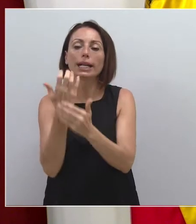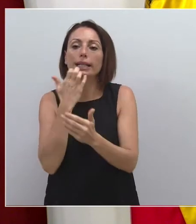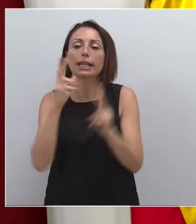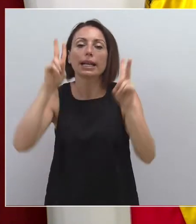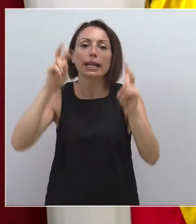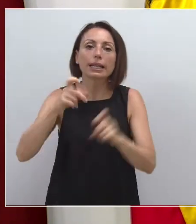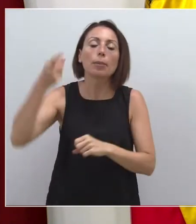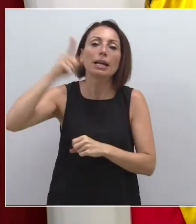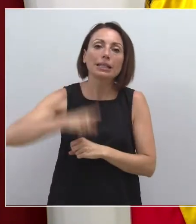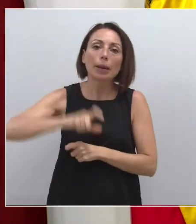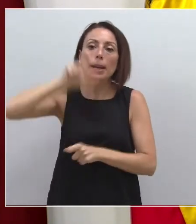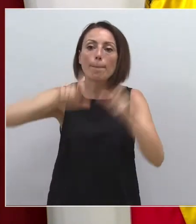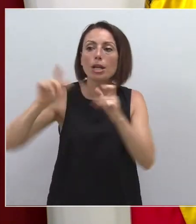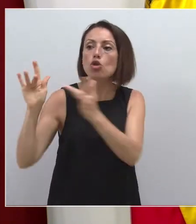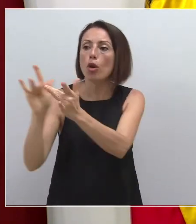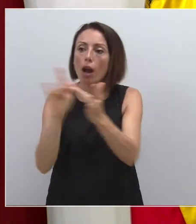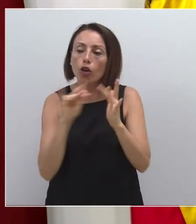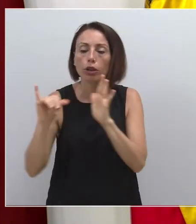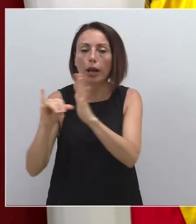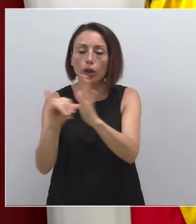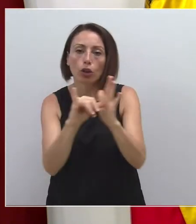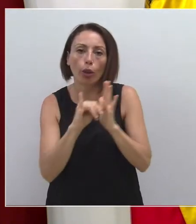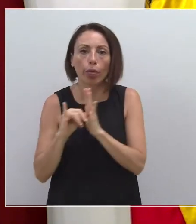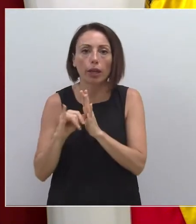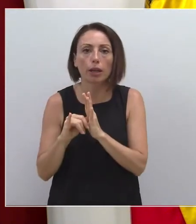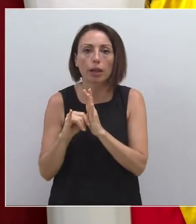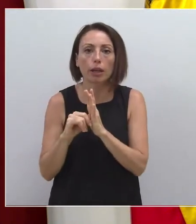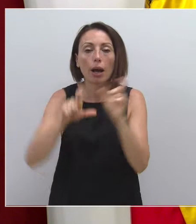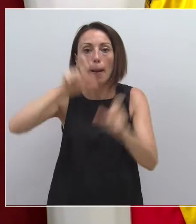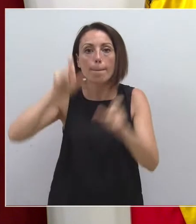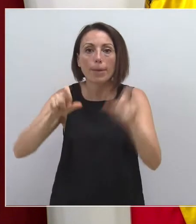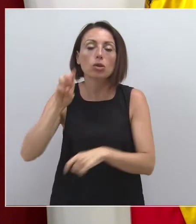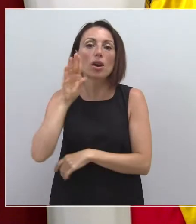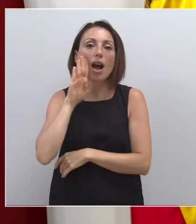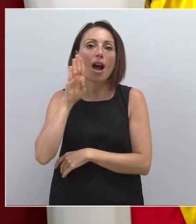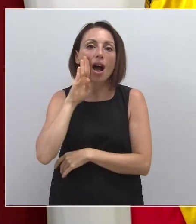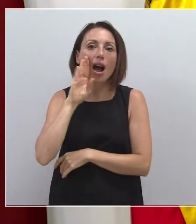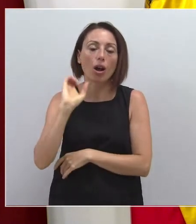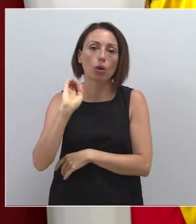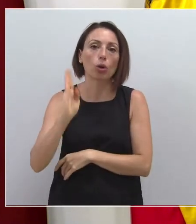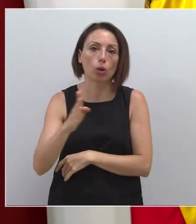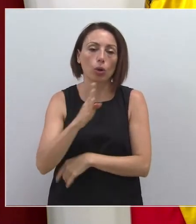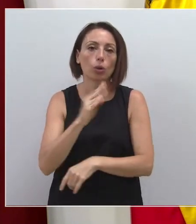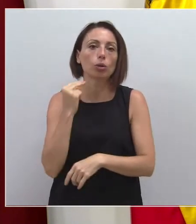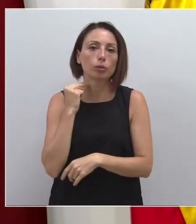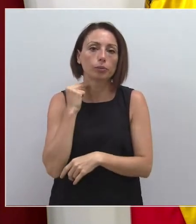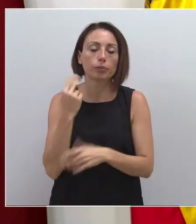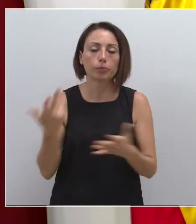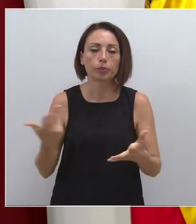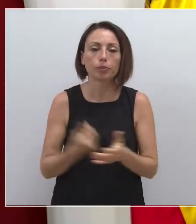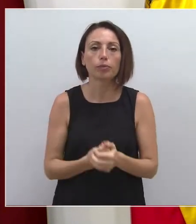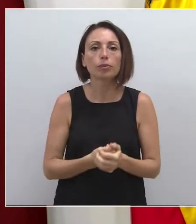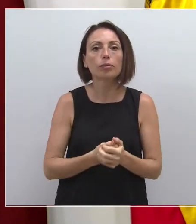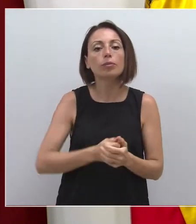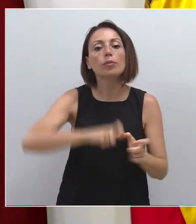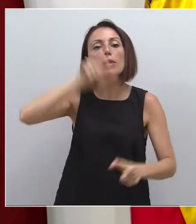estrechos que hayan podido existir alrededor de este número de casos positivos. Ya, por último, la consejera ha un llamamiento a la